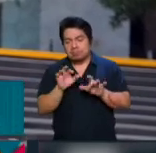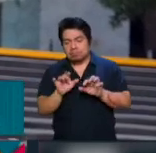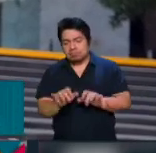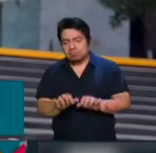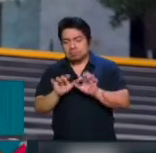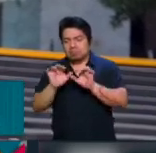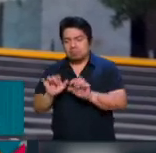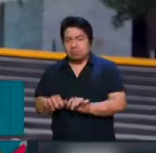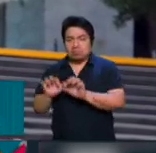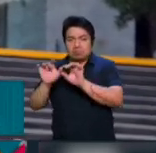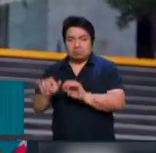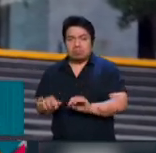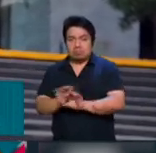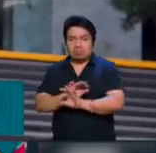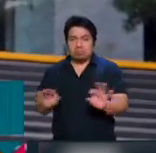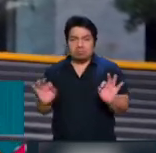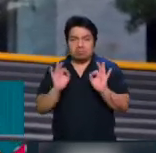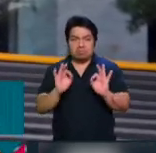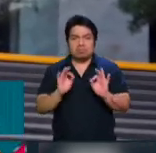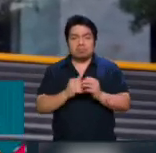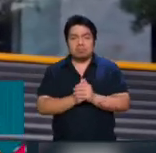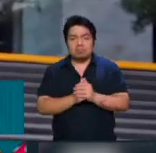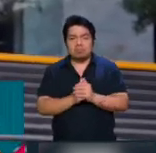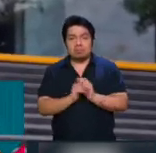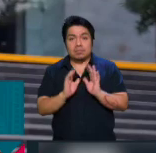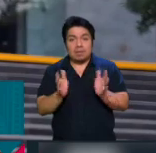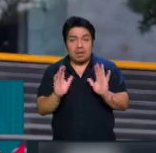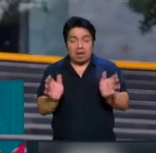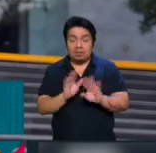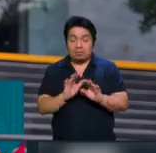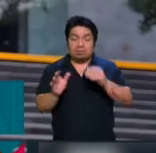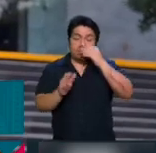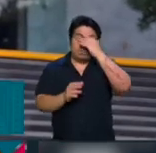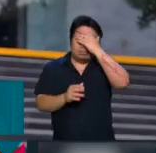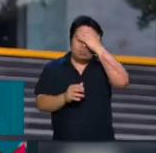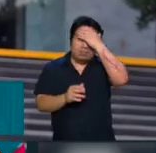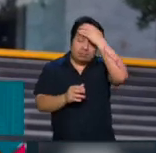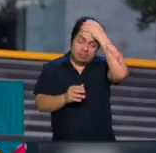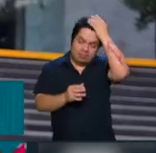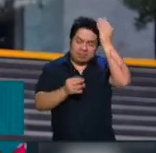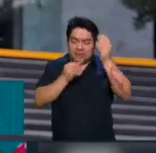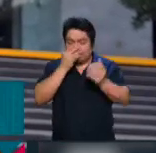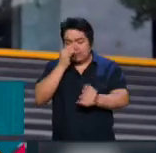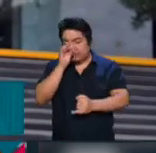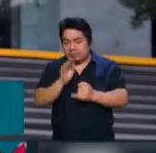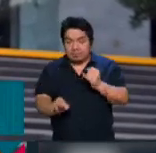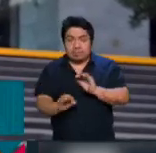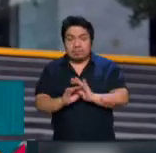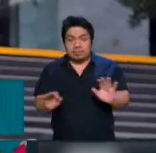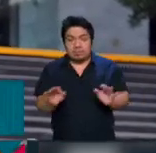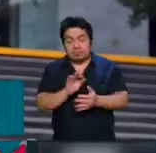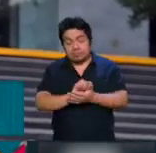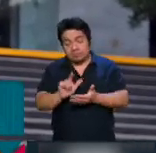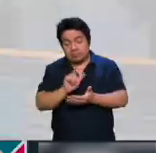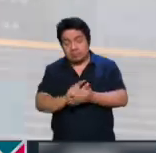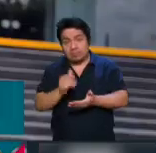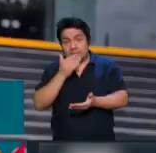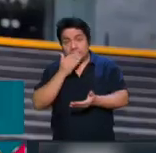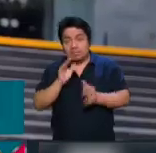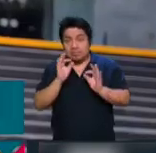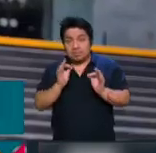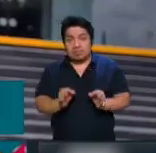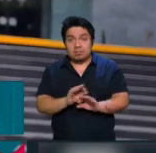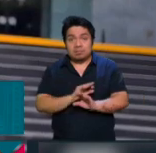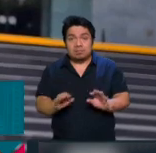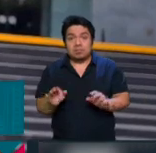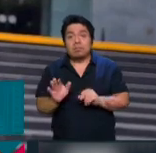y declaratorio. Ya es prácticamente el final del procedimiento legislativo para